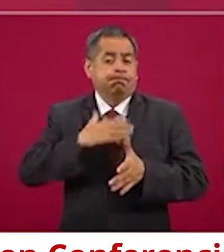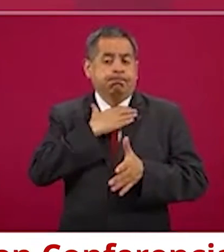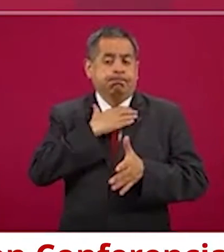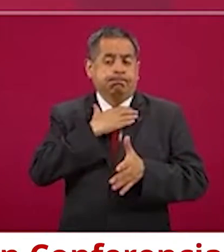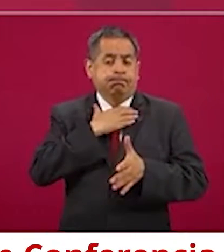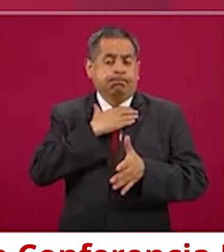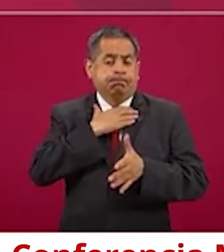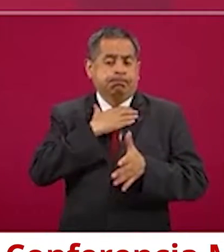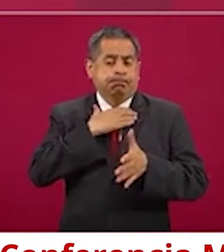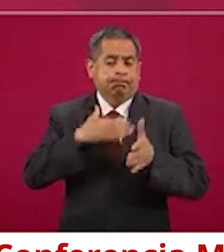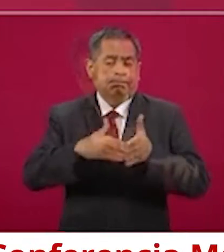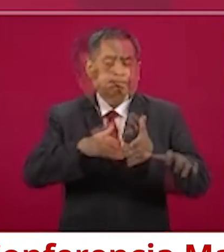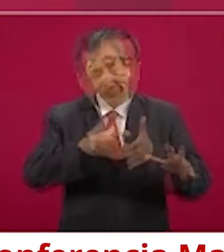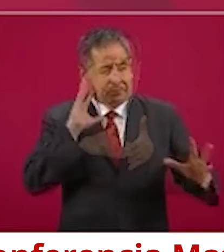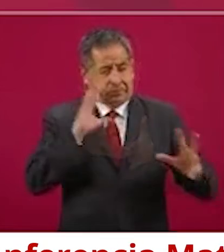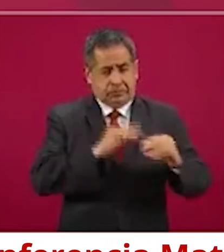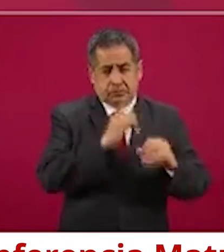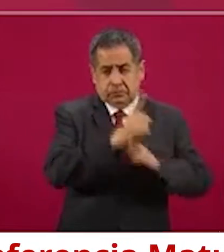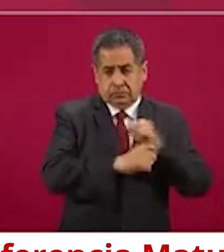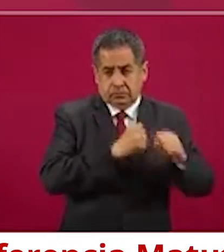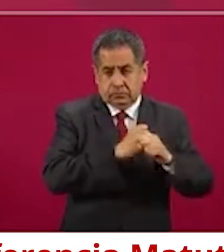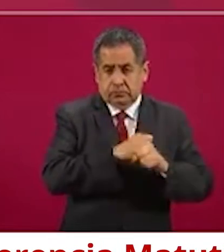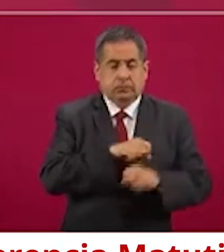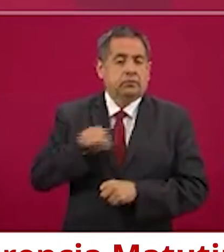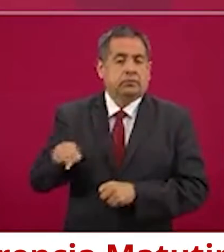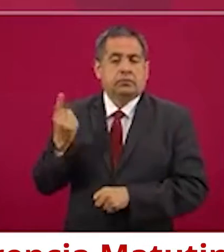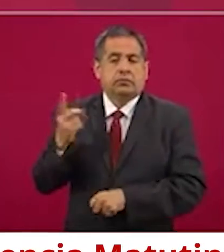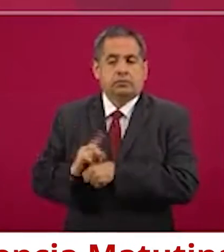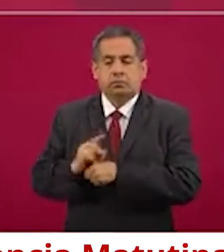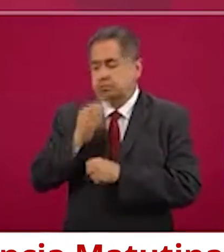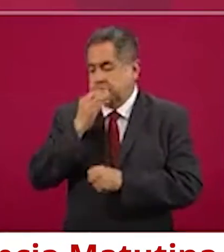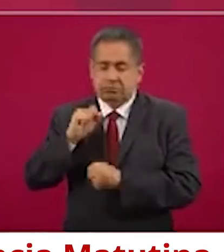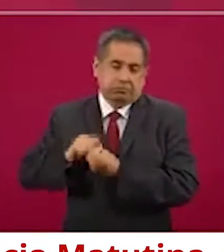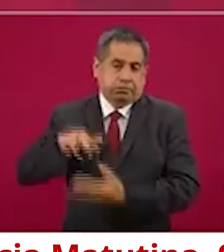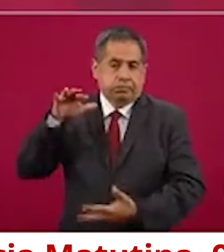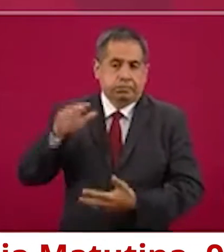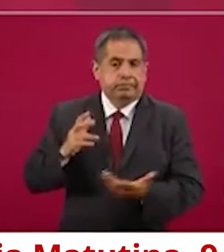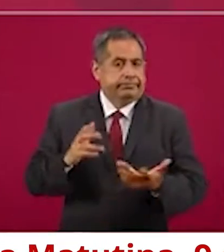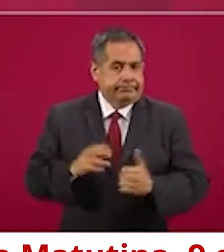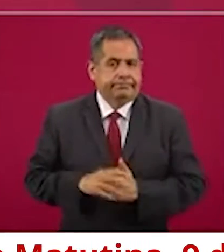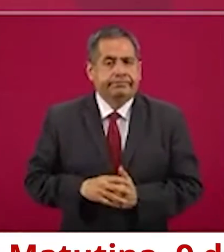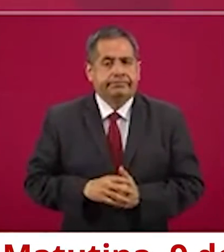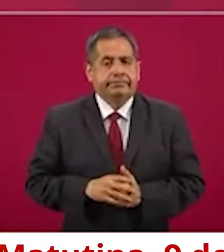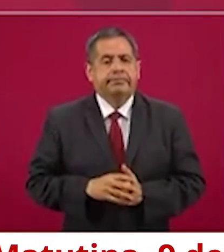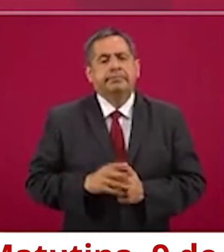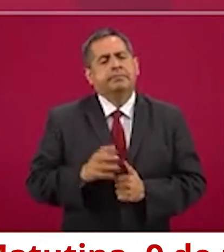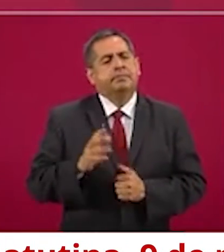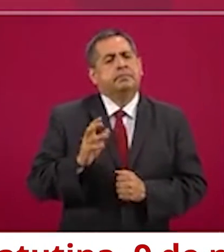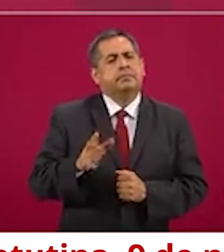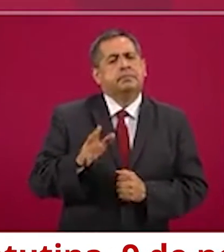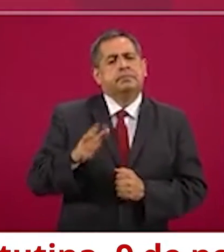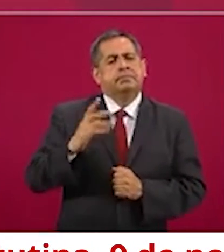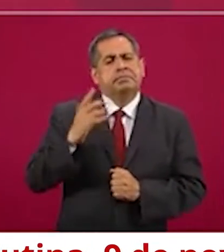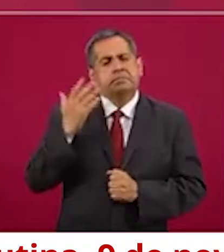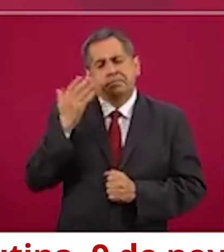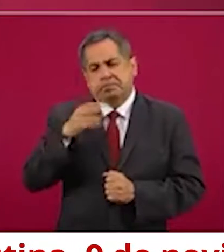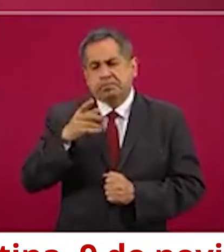se reventara. Estamos ayudando, como siempre,